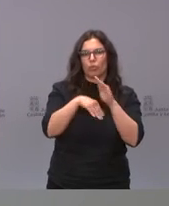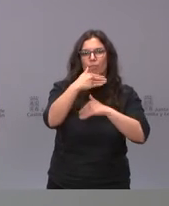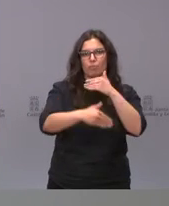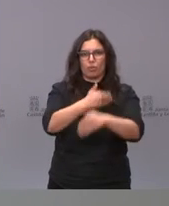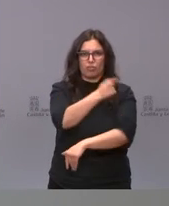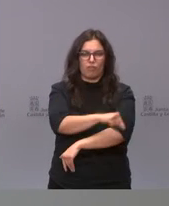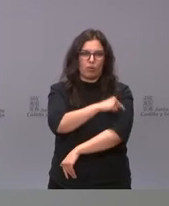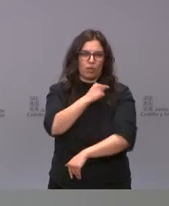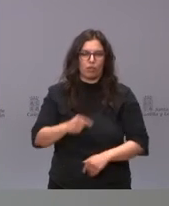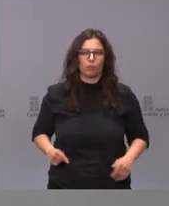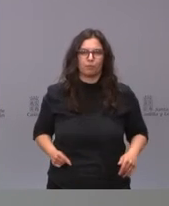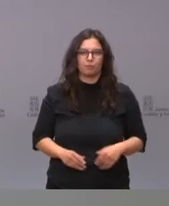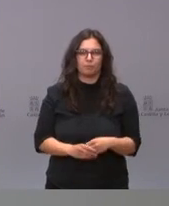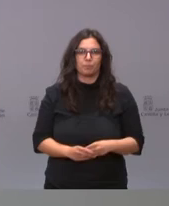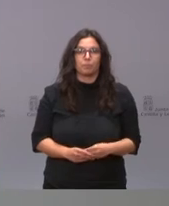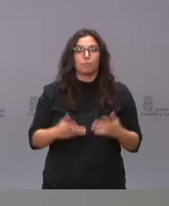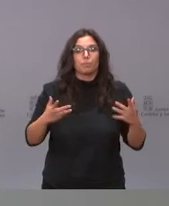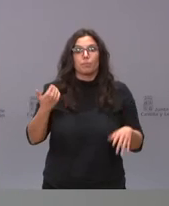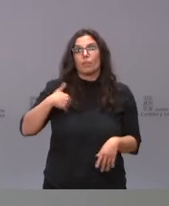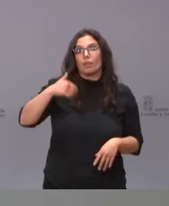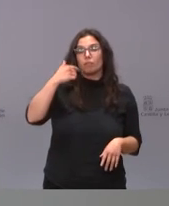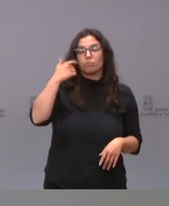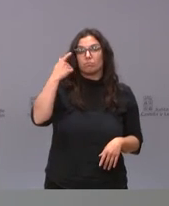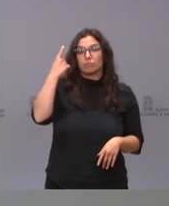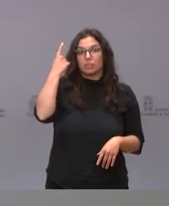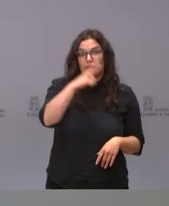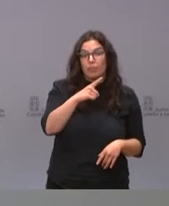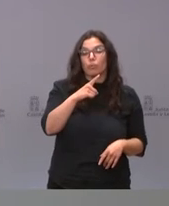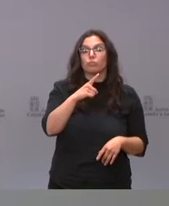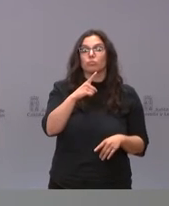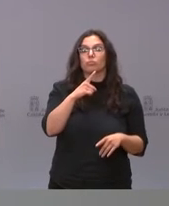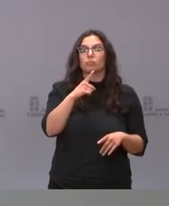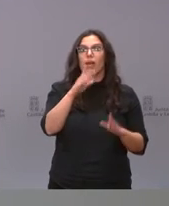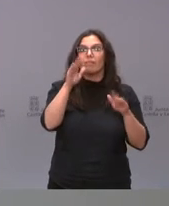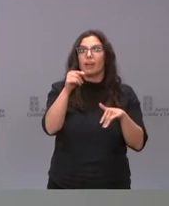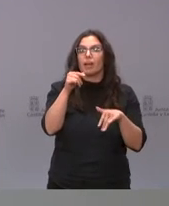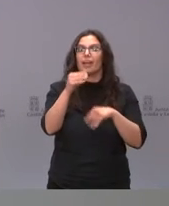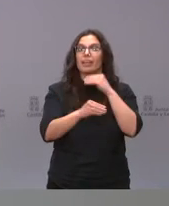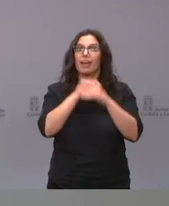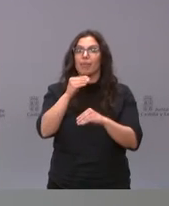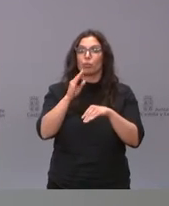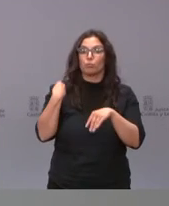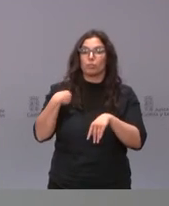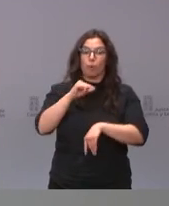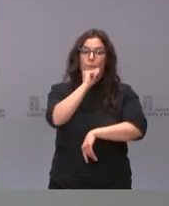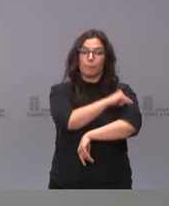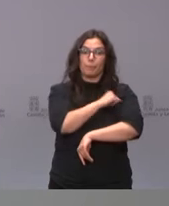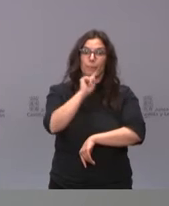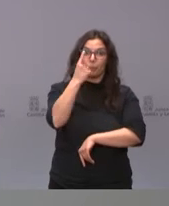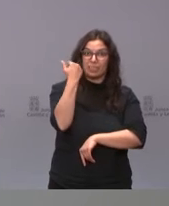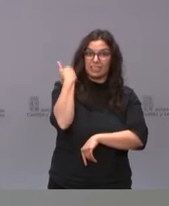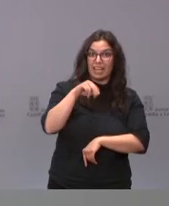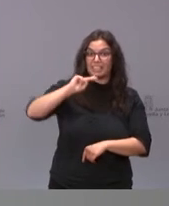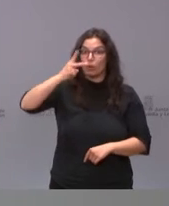de vacunación y cuando sepamos como he dicho antes las instrucciones en relación a las segundas dosis lo iremos